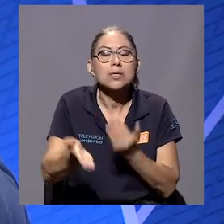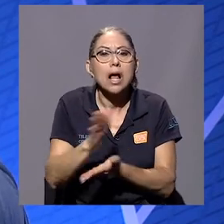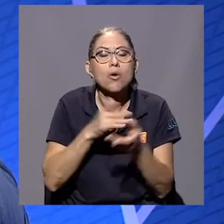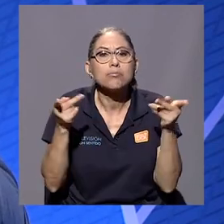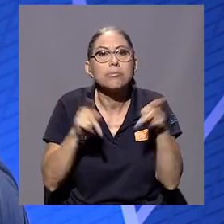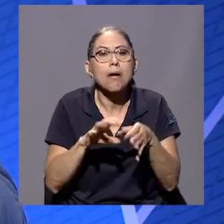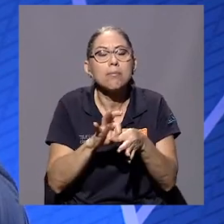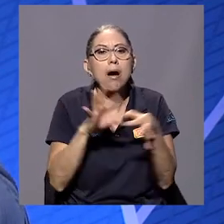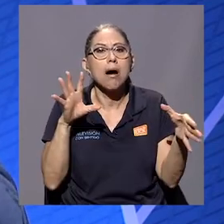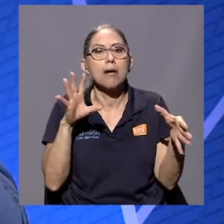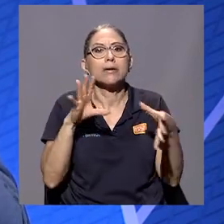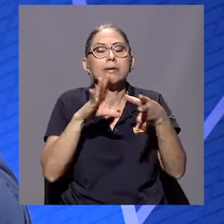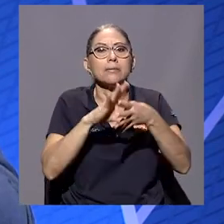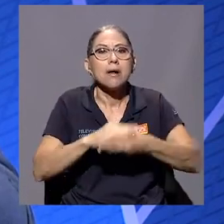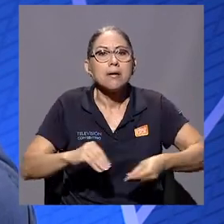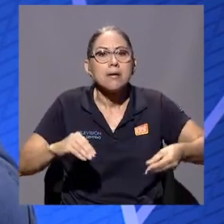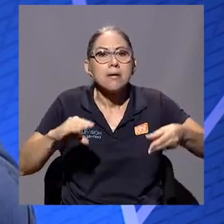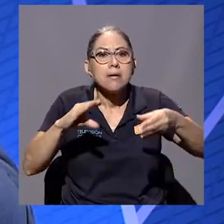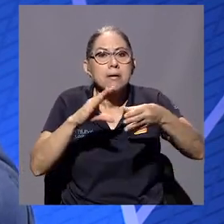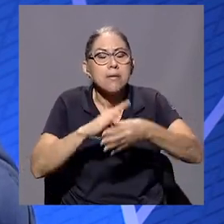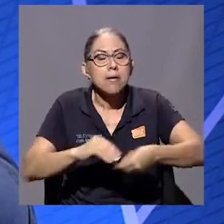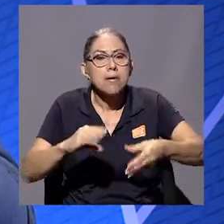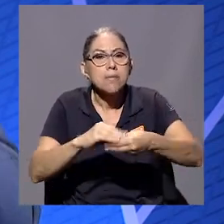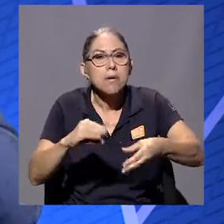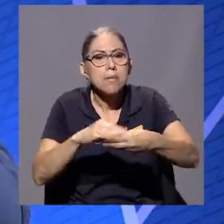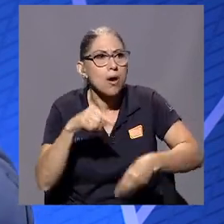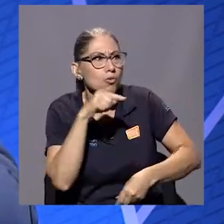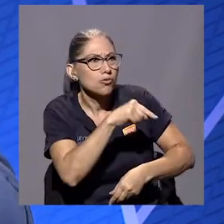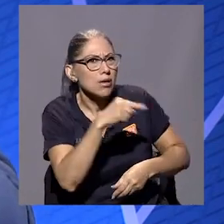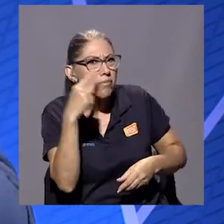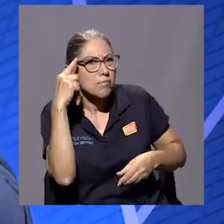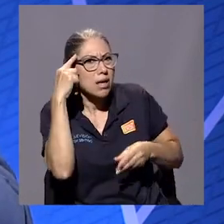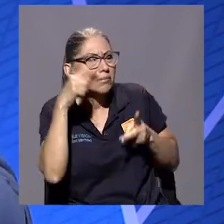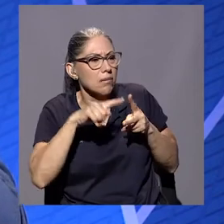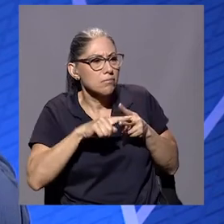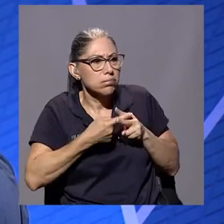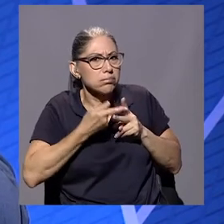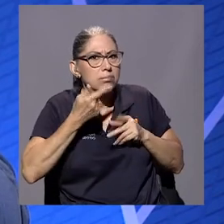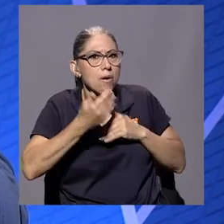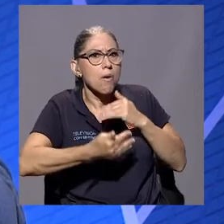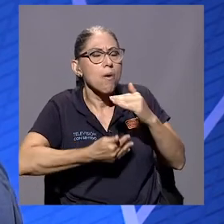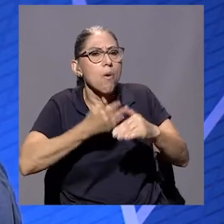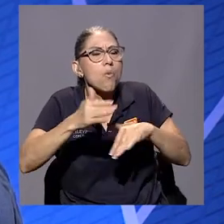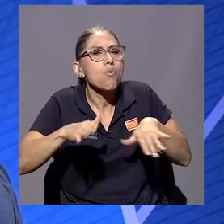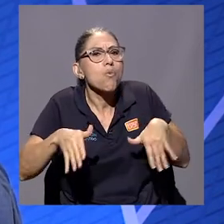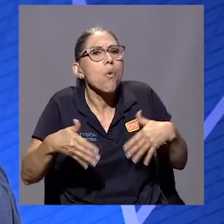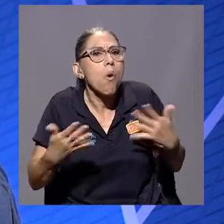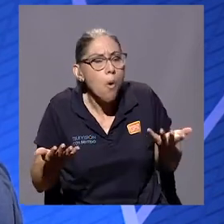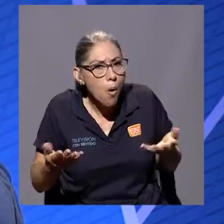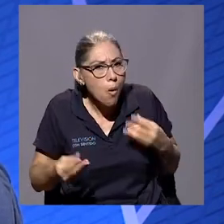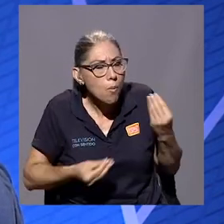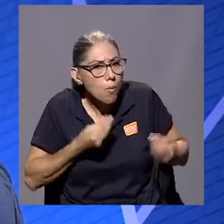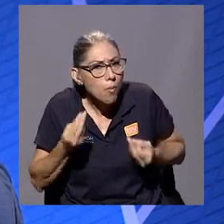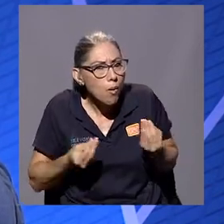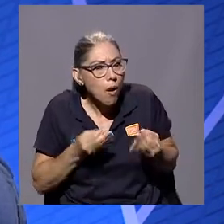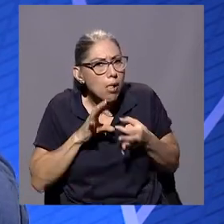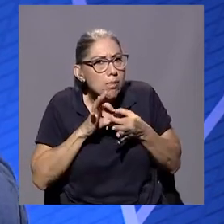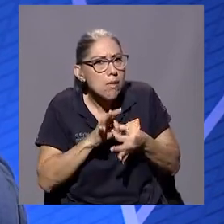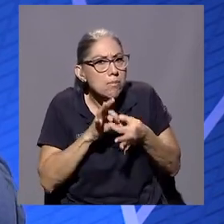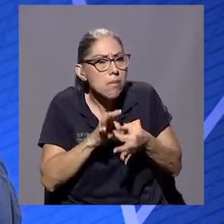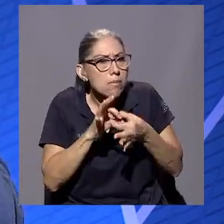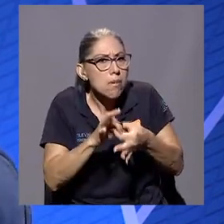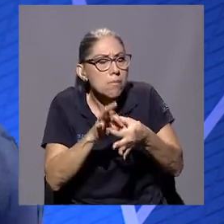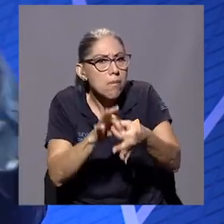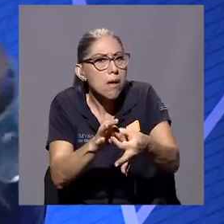sucede algo. ¿Cómo es que empieza usted a pensar la novela y con ese eje transversal y esa estructura de